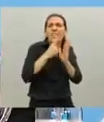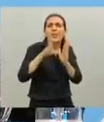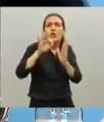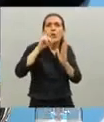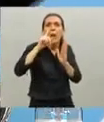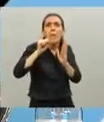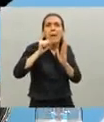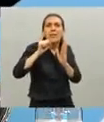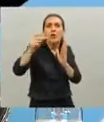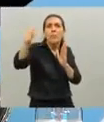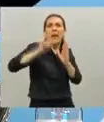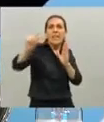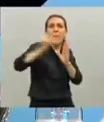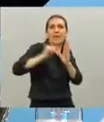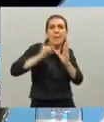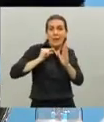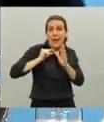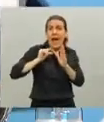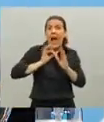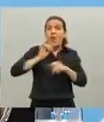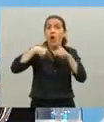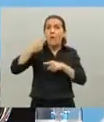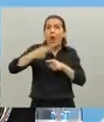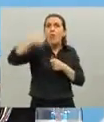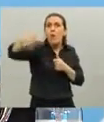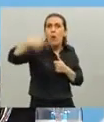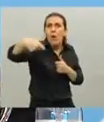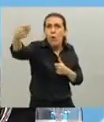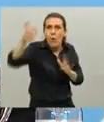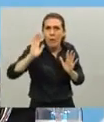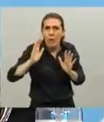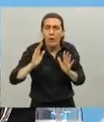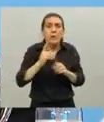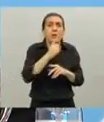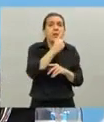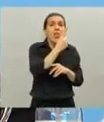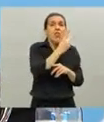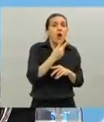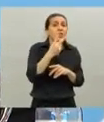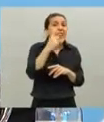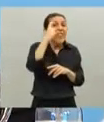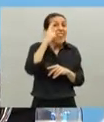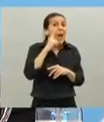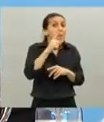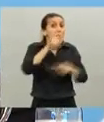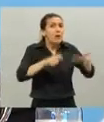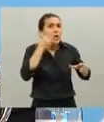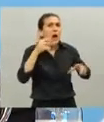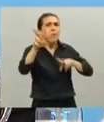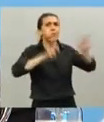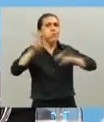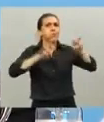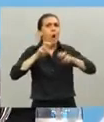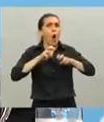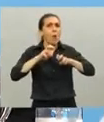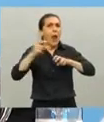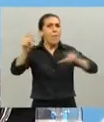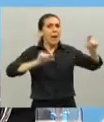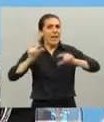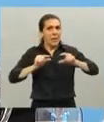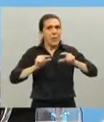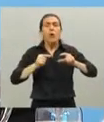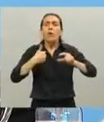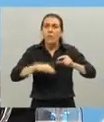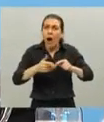que van a empezar a pagar en enero del año que viene y 210.000 ya lo recibieron y vamos a seguir